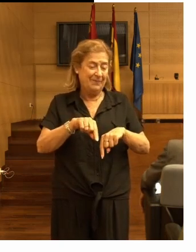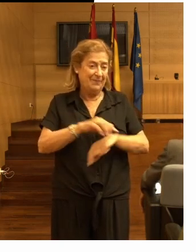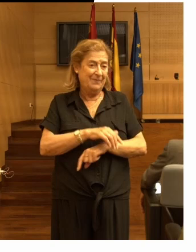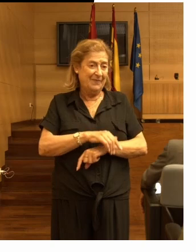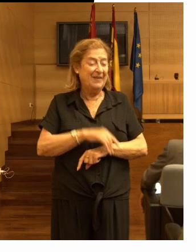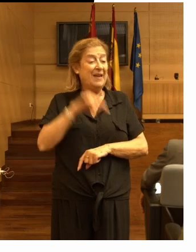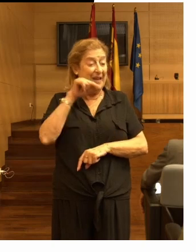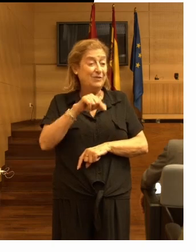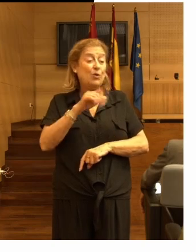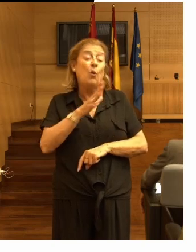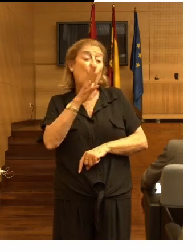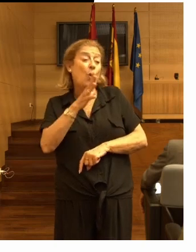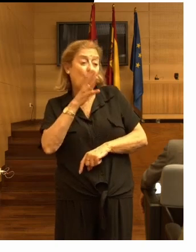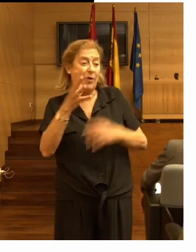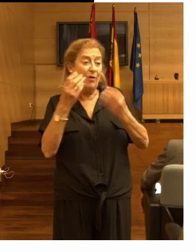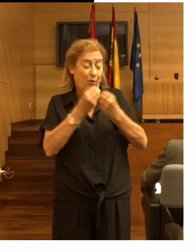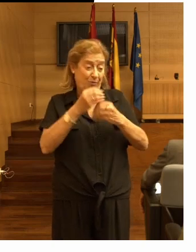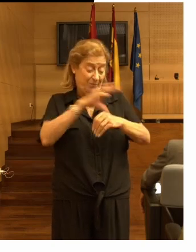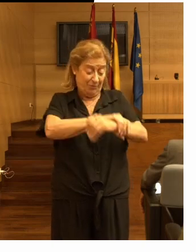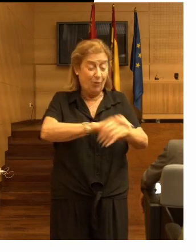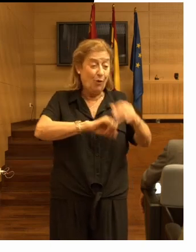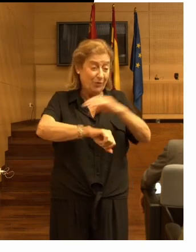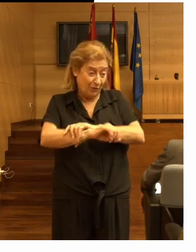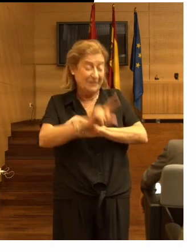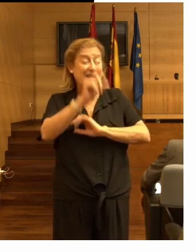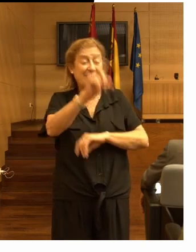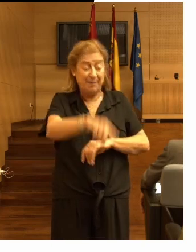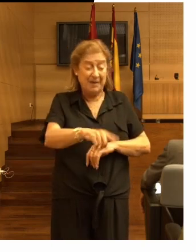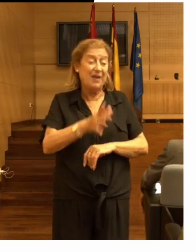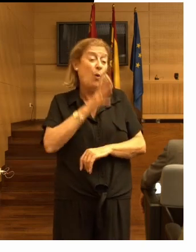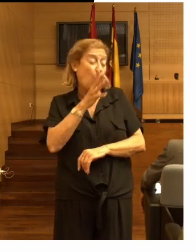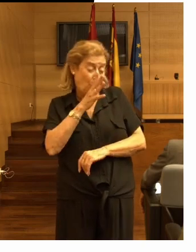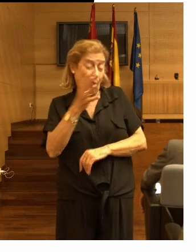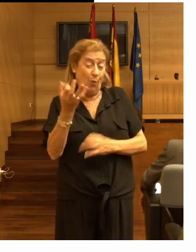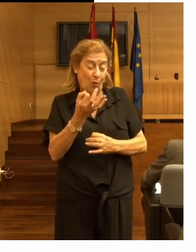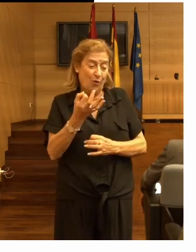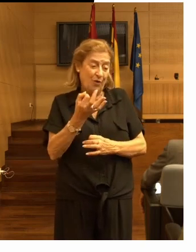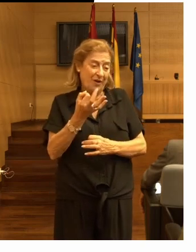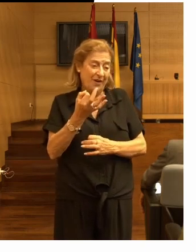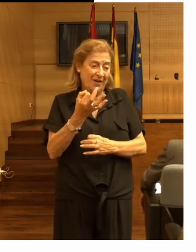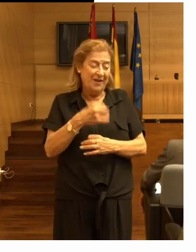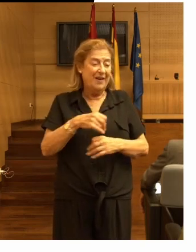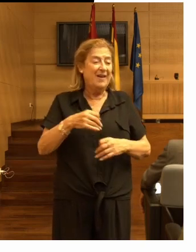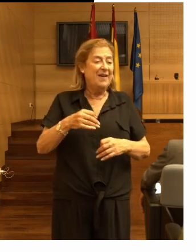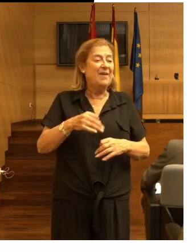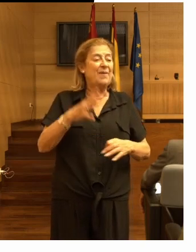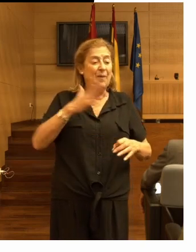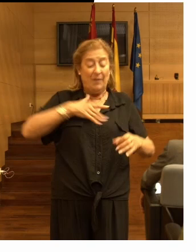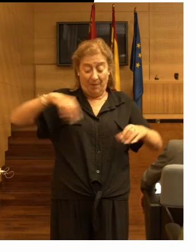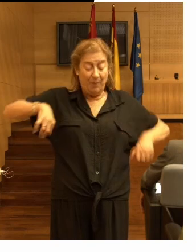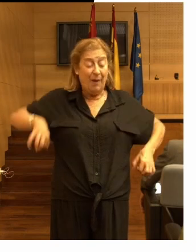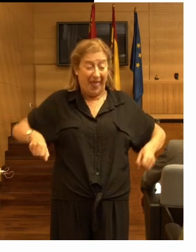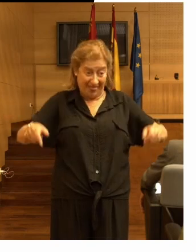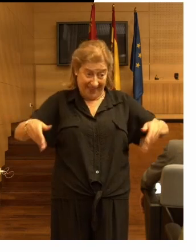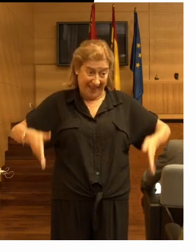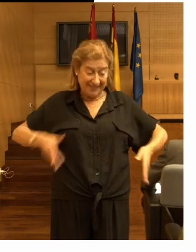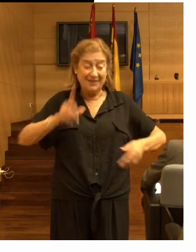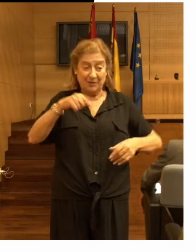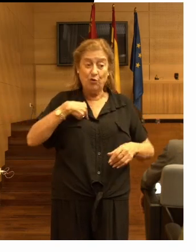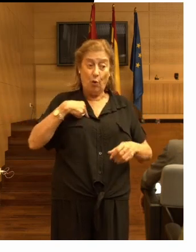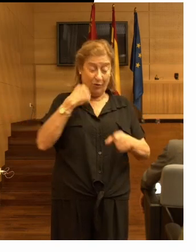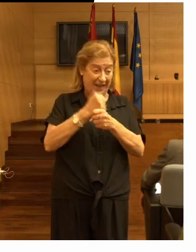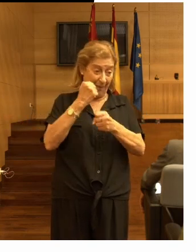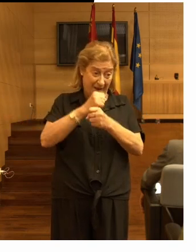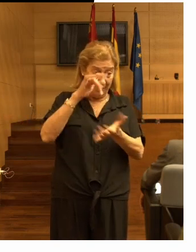esto ocurrió con las contenciones y también ocurrió con el uso de barandillas yo he trabajado